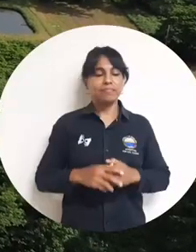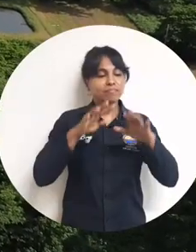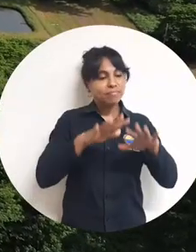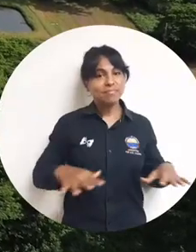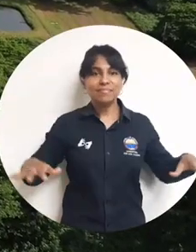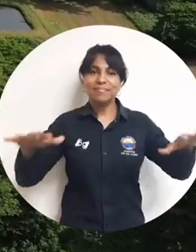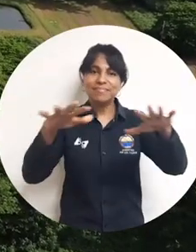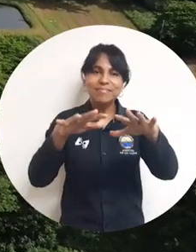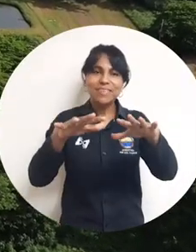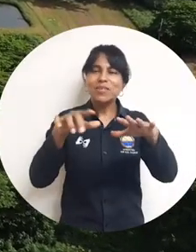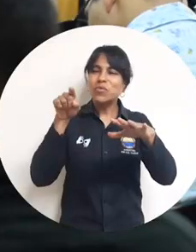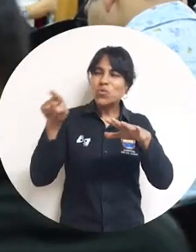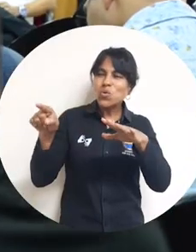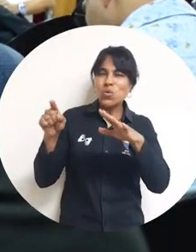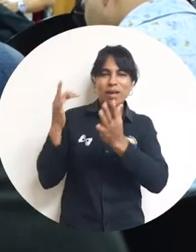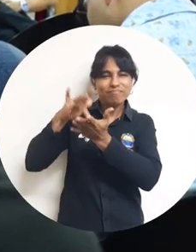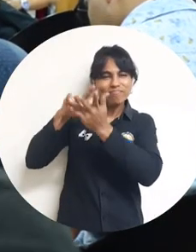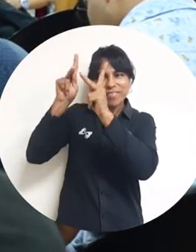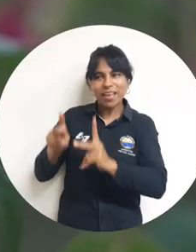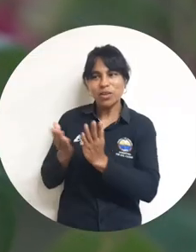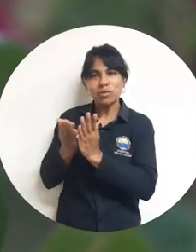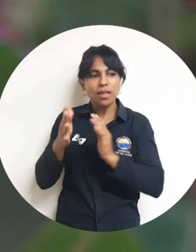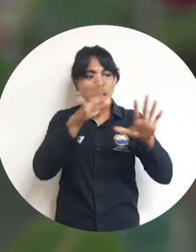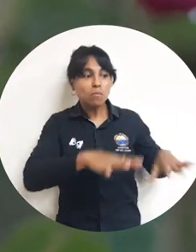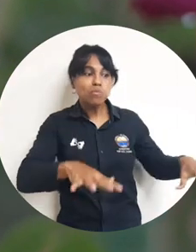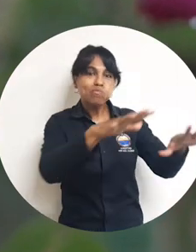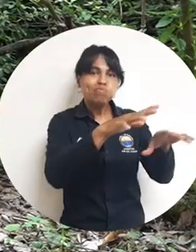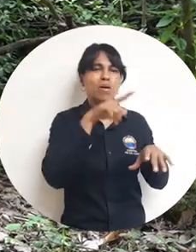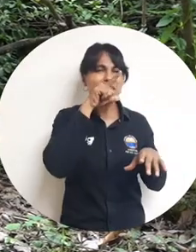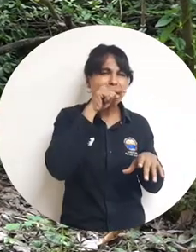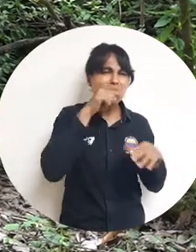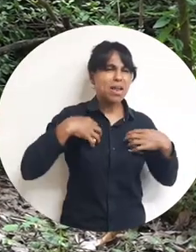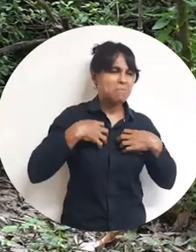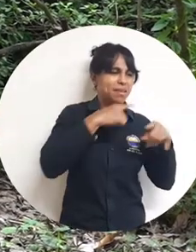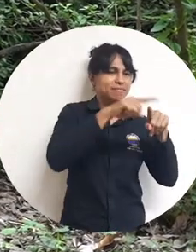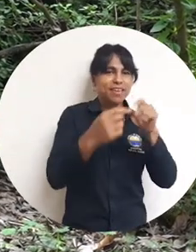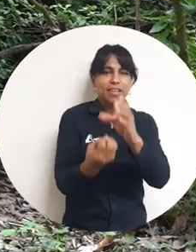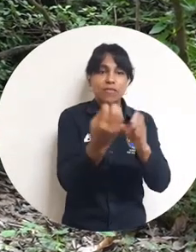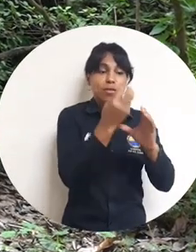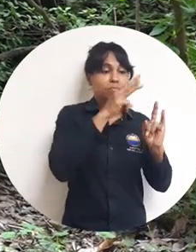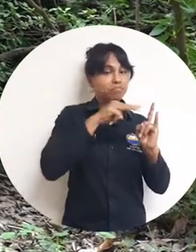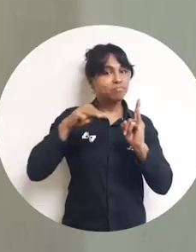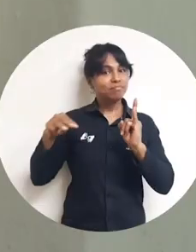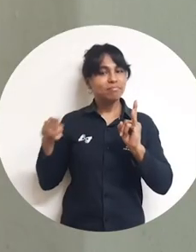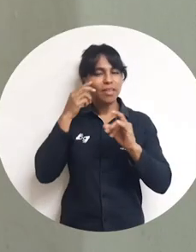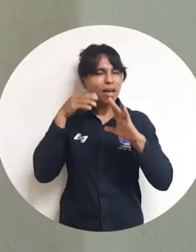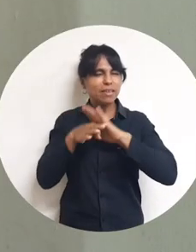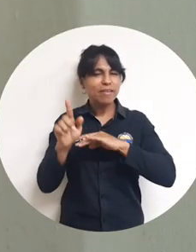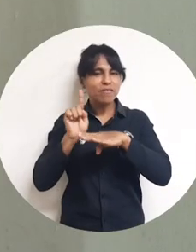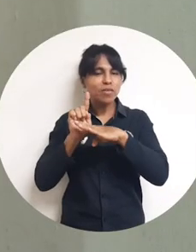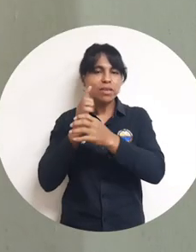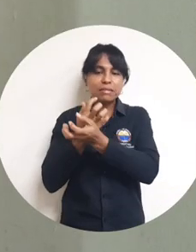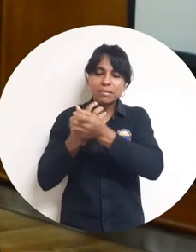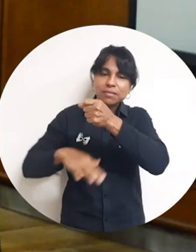Con un campus que en medio del quehacer académico es refugio para la fauna y flora de nuestra región, la Universidad del Magdalena,